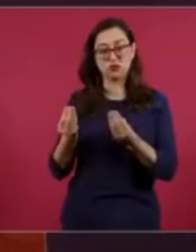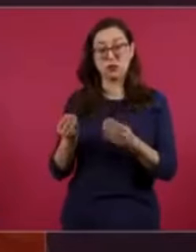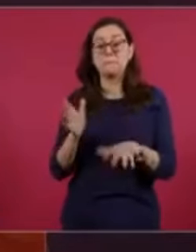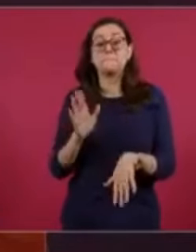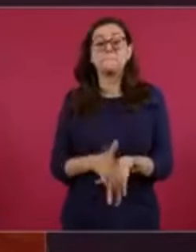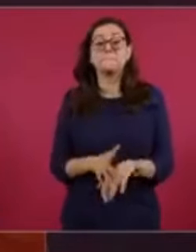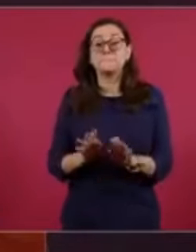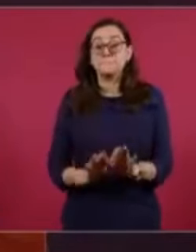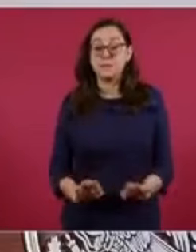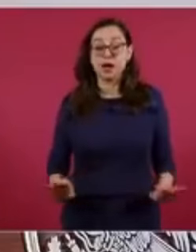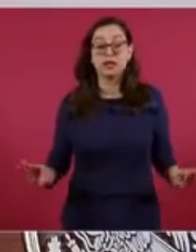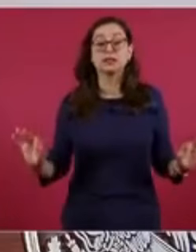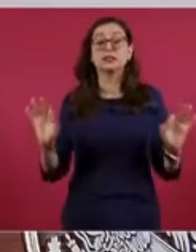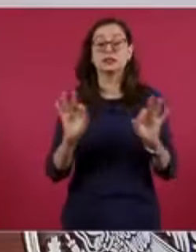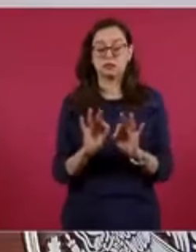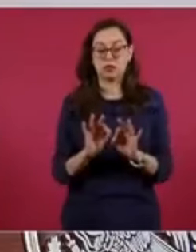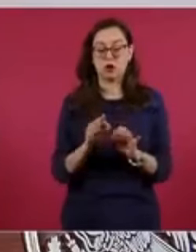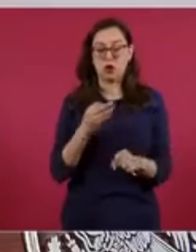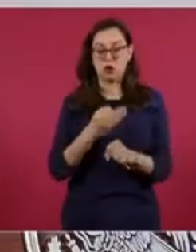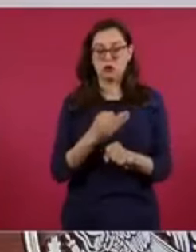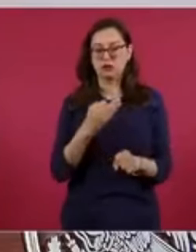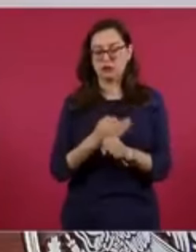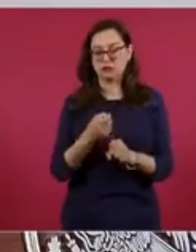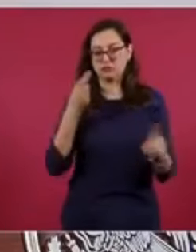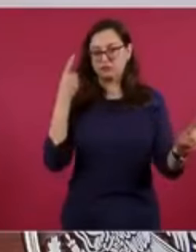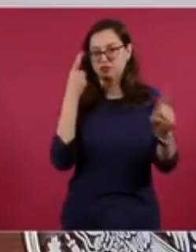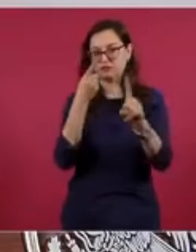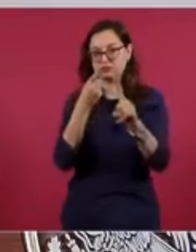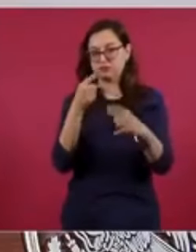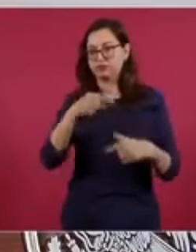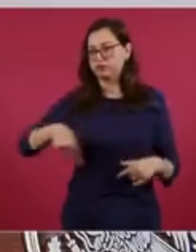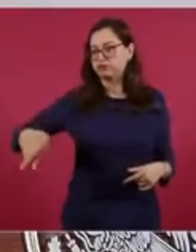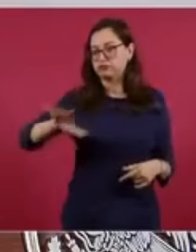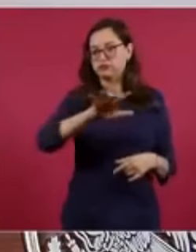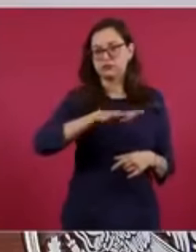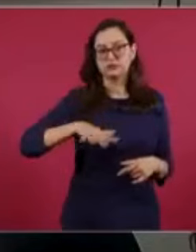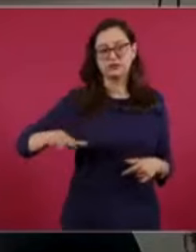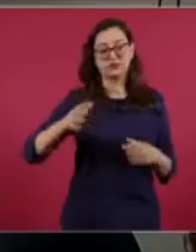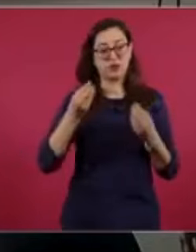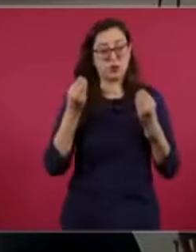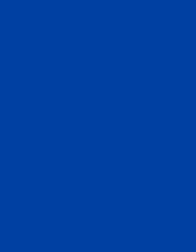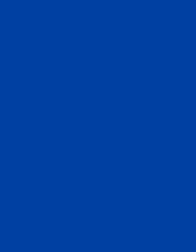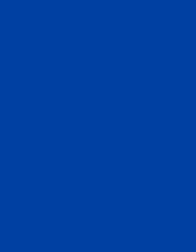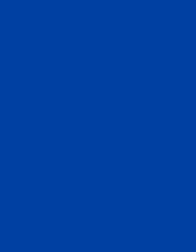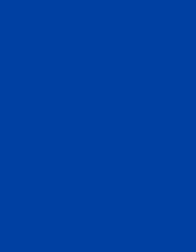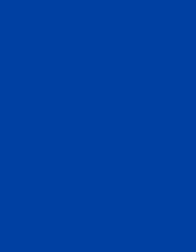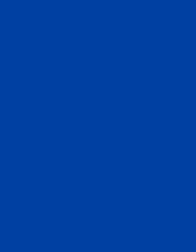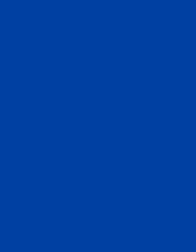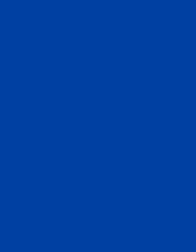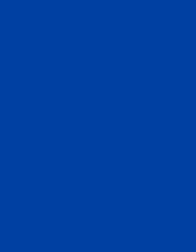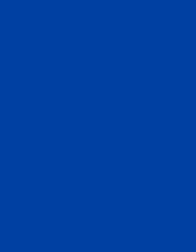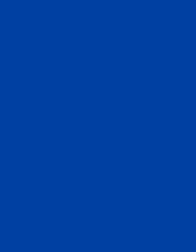importante que estamos logrando ahí es generar empleos para toda esta región. Le voy a ceder la presentación.